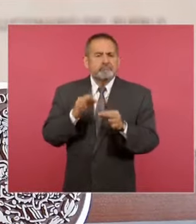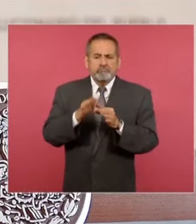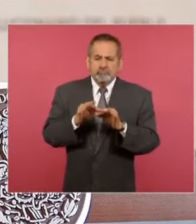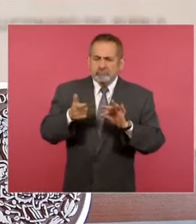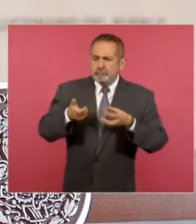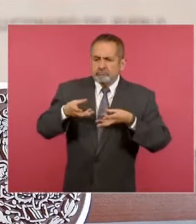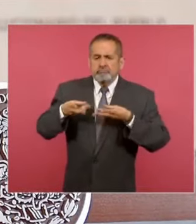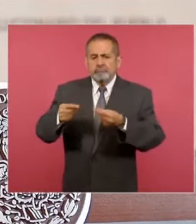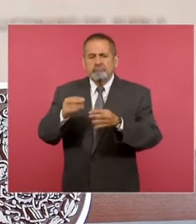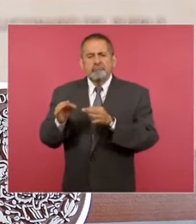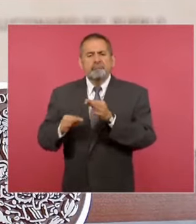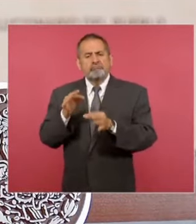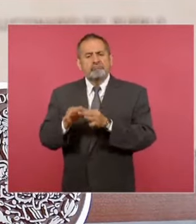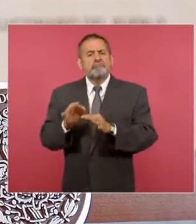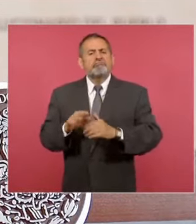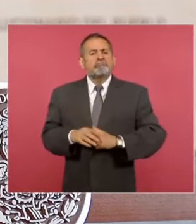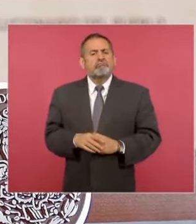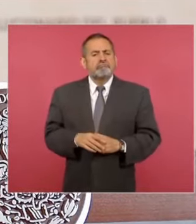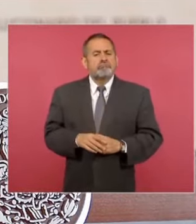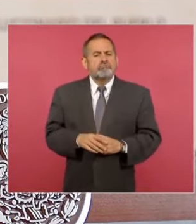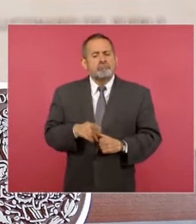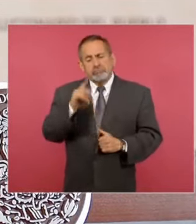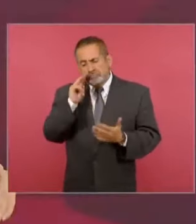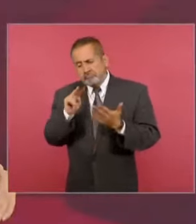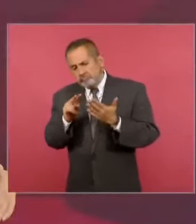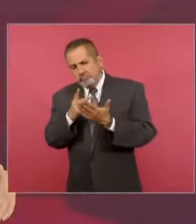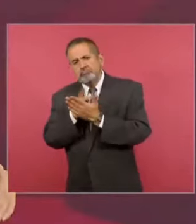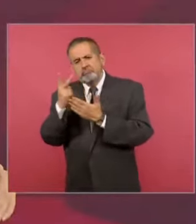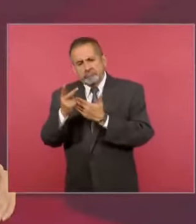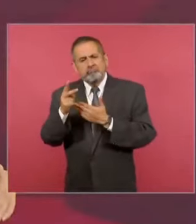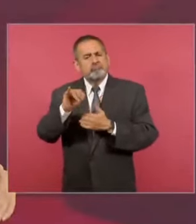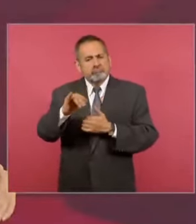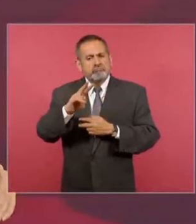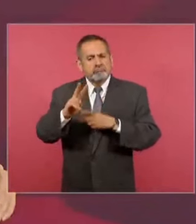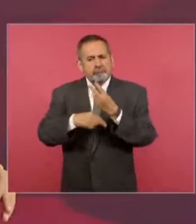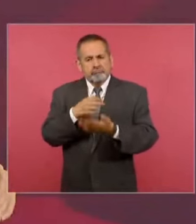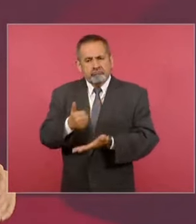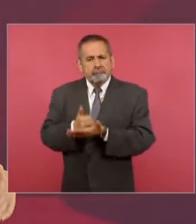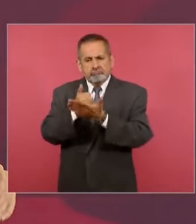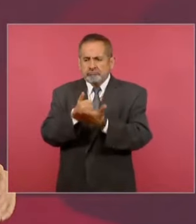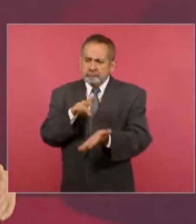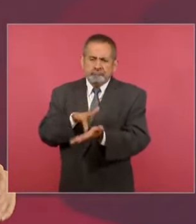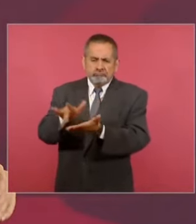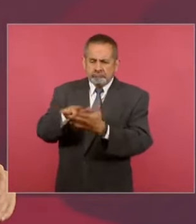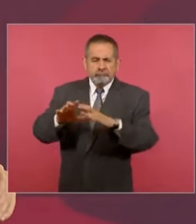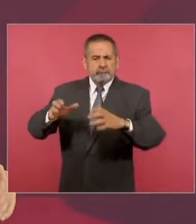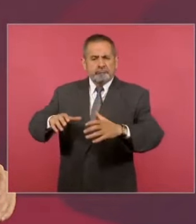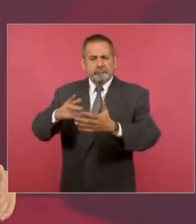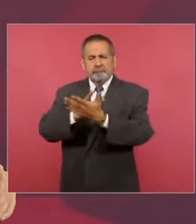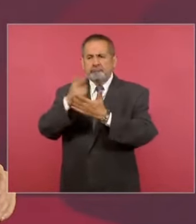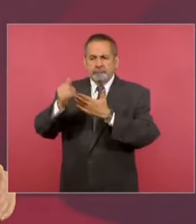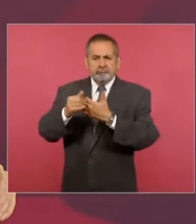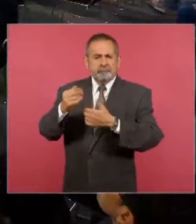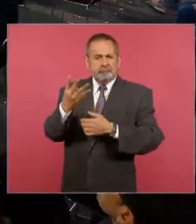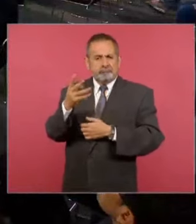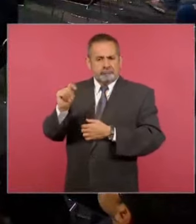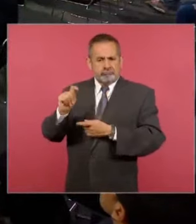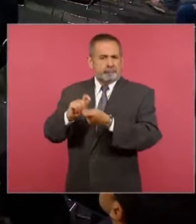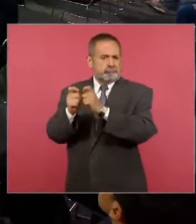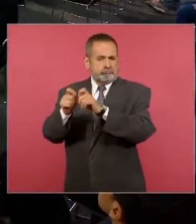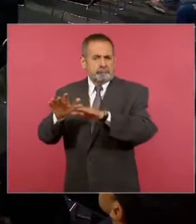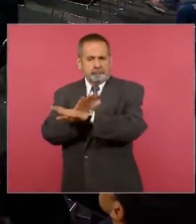públicas y vemos al contrario, un proyecto que va a ayudar a consolidar los proyectos de la Cuarta